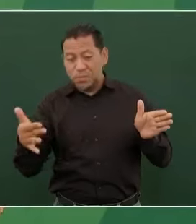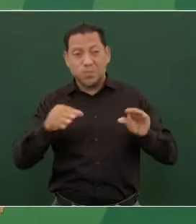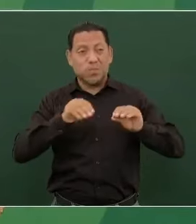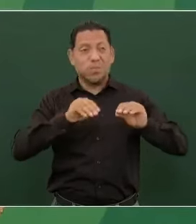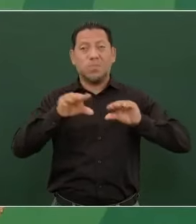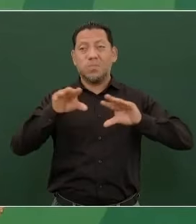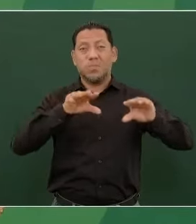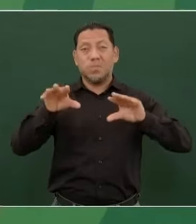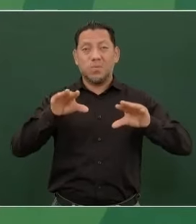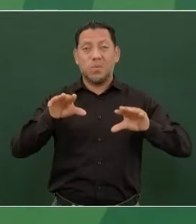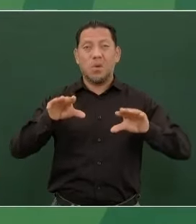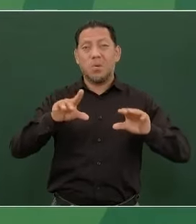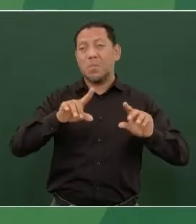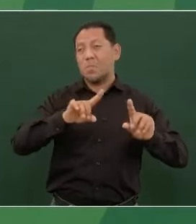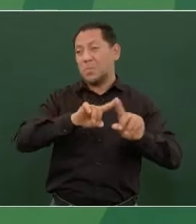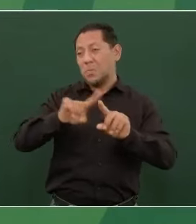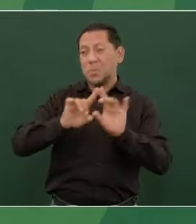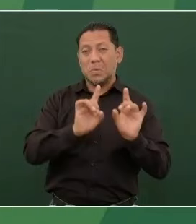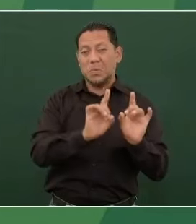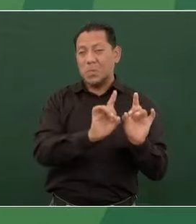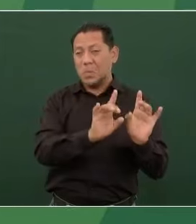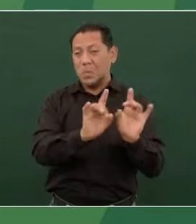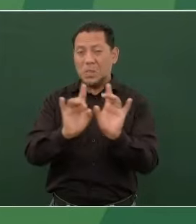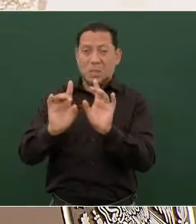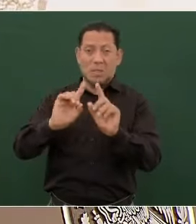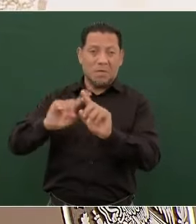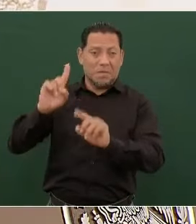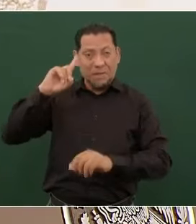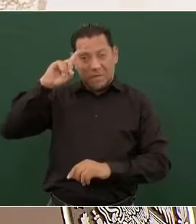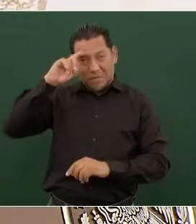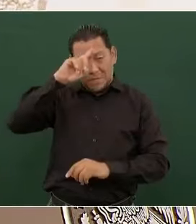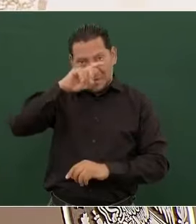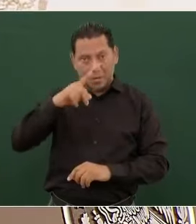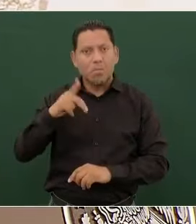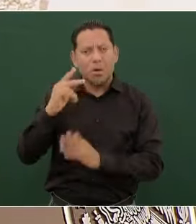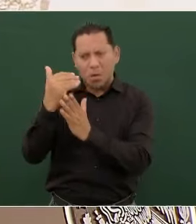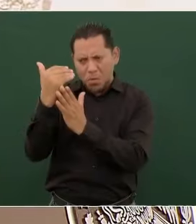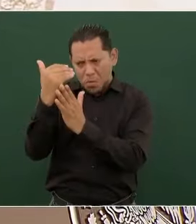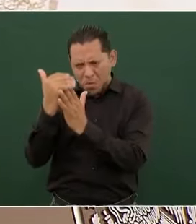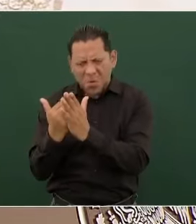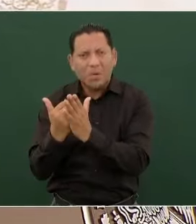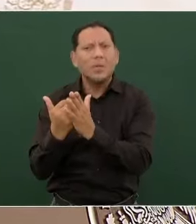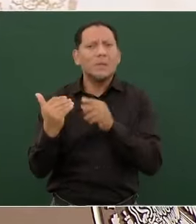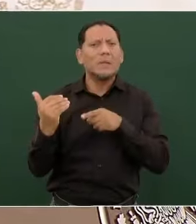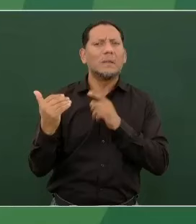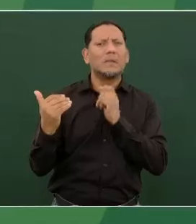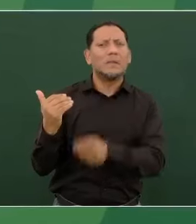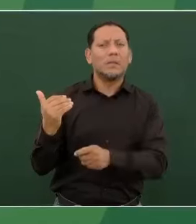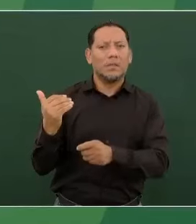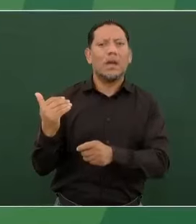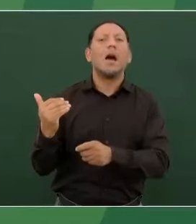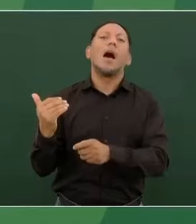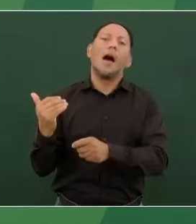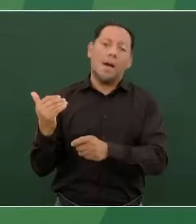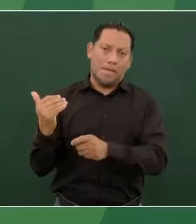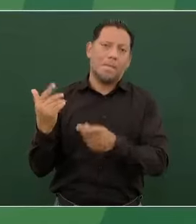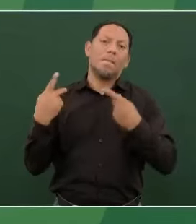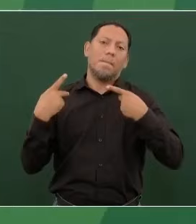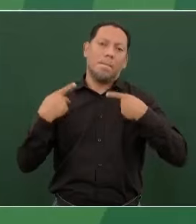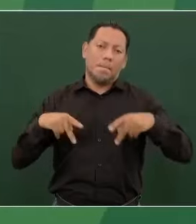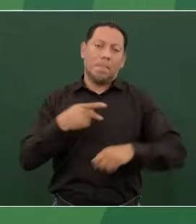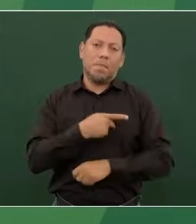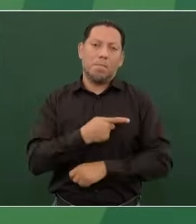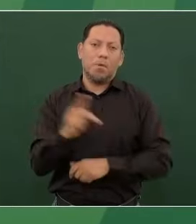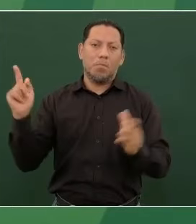calamidades, logramos reducir la pobreza en nuestro país.